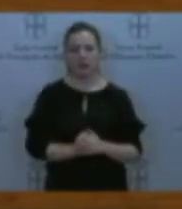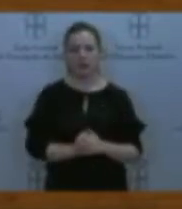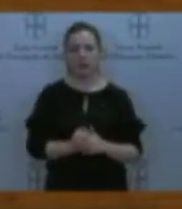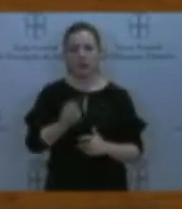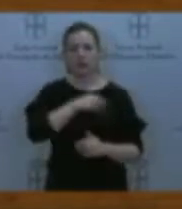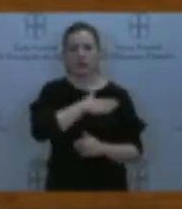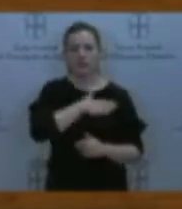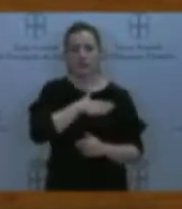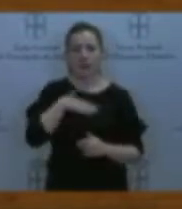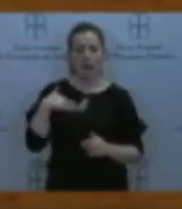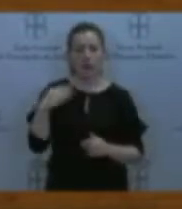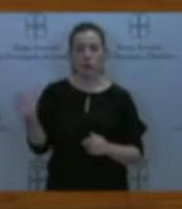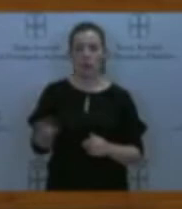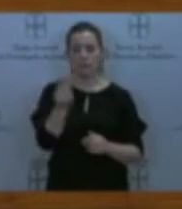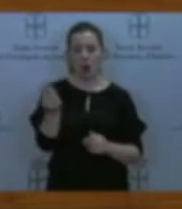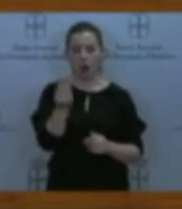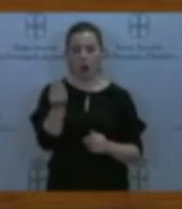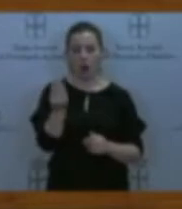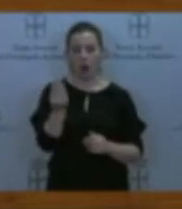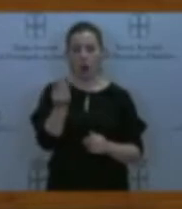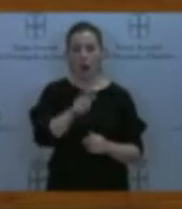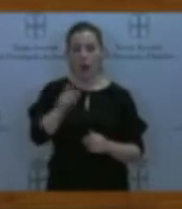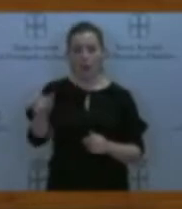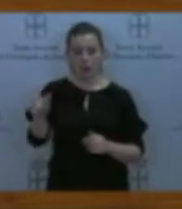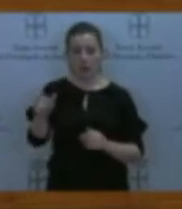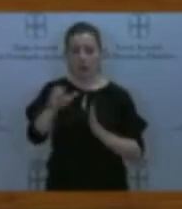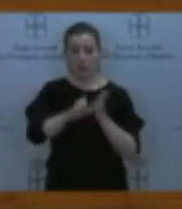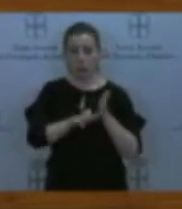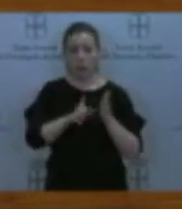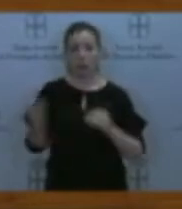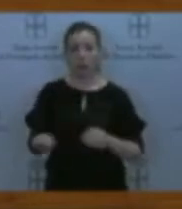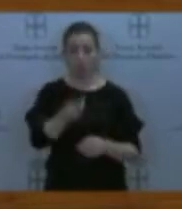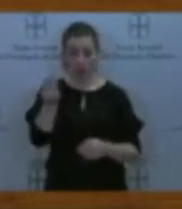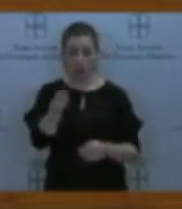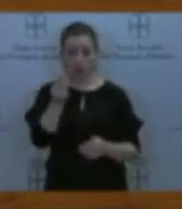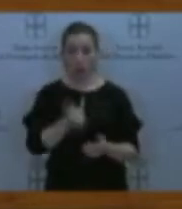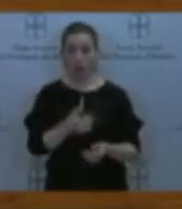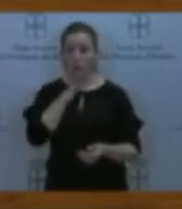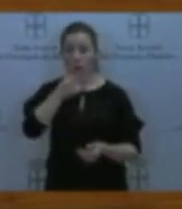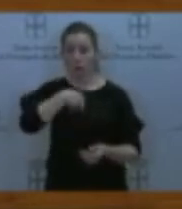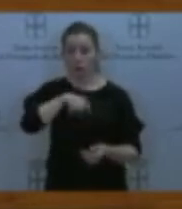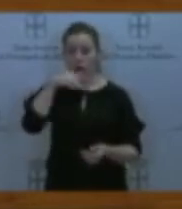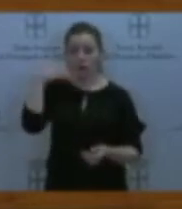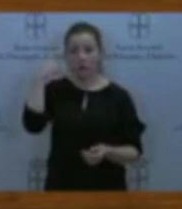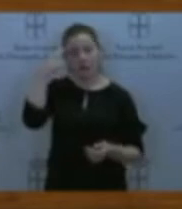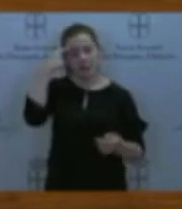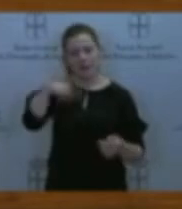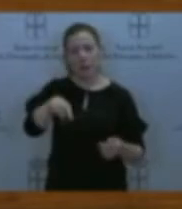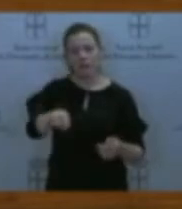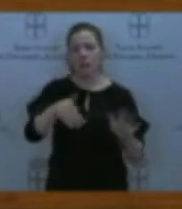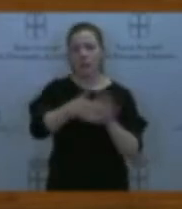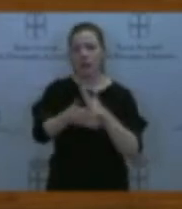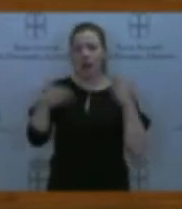Pretendemos una mejor ordenación del personal estatutario, porque estamos convencidas de que ello revertirá en una mejor